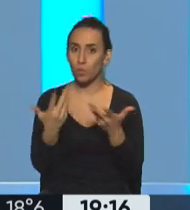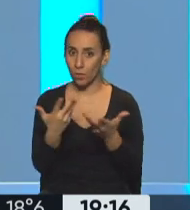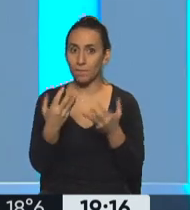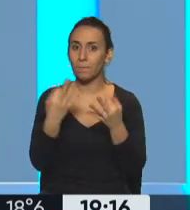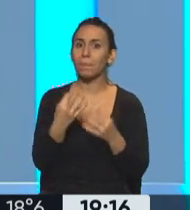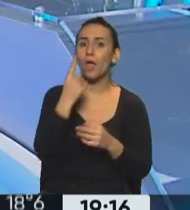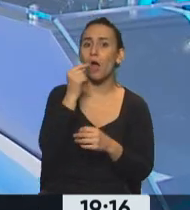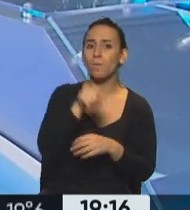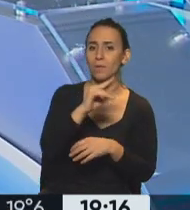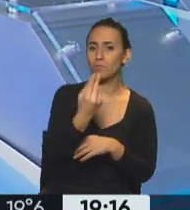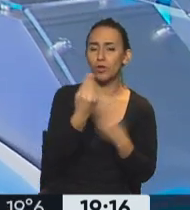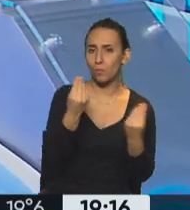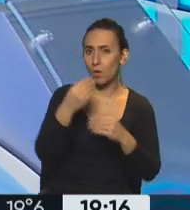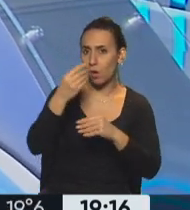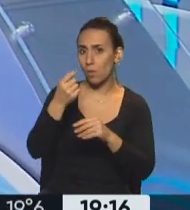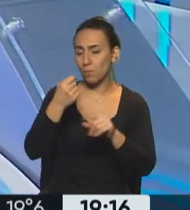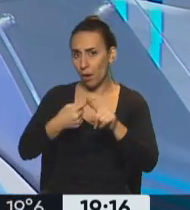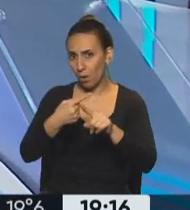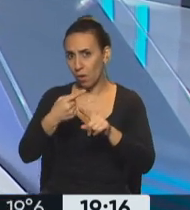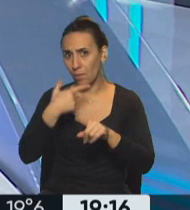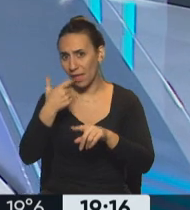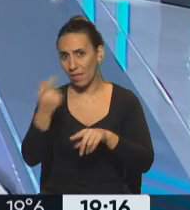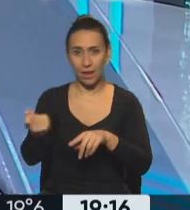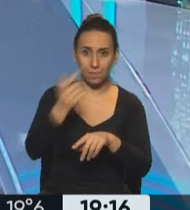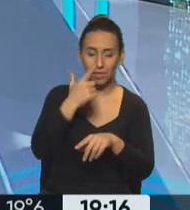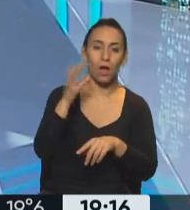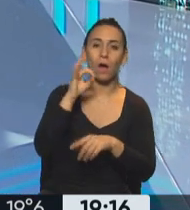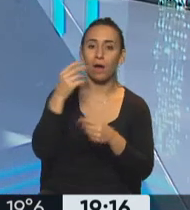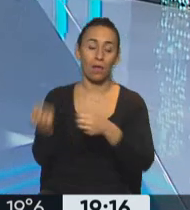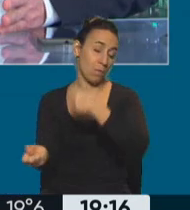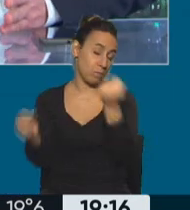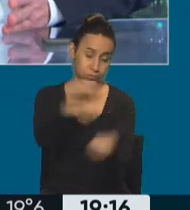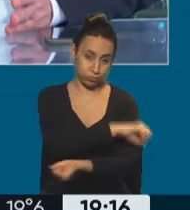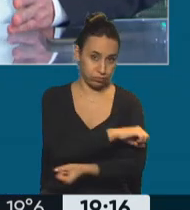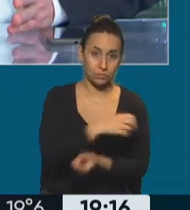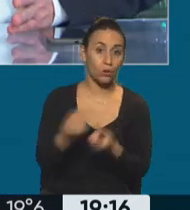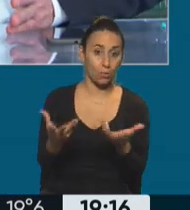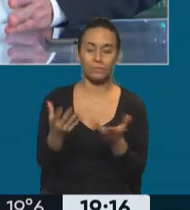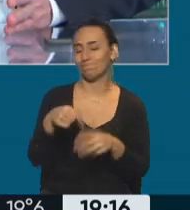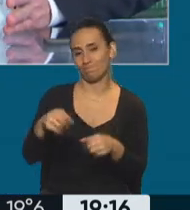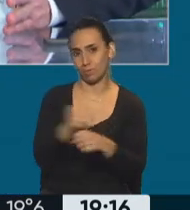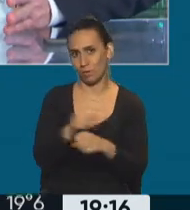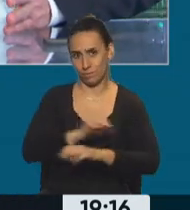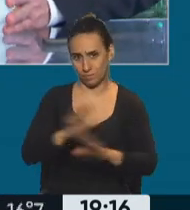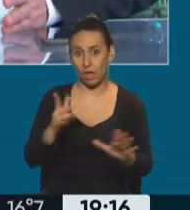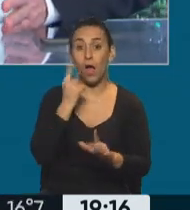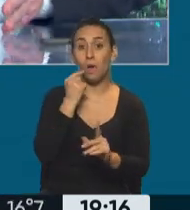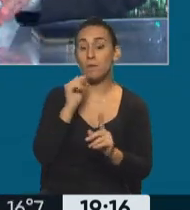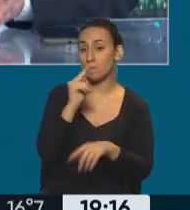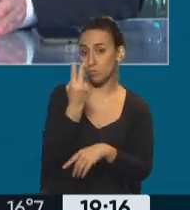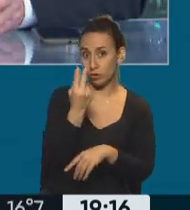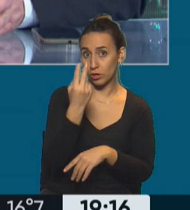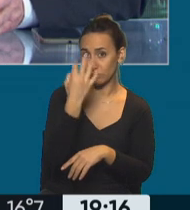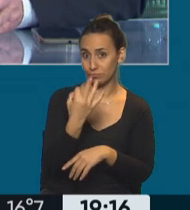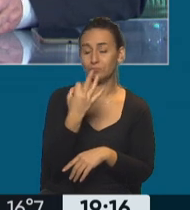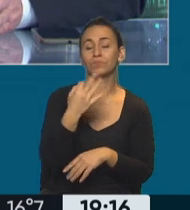provocado la muerte era el piedrazo o el despiste posterior y el vuelco Bueno, hoy quedó confirmado que lo que causó la muerte por una